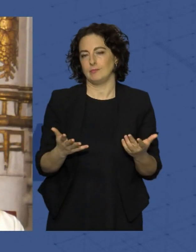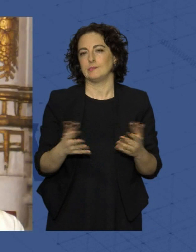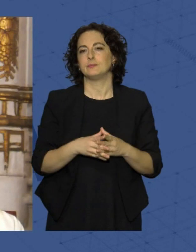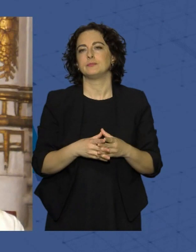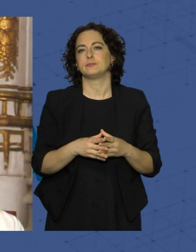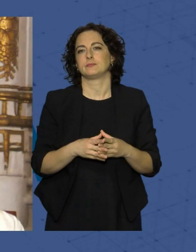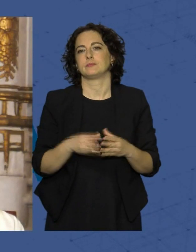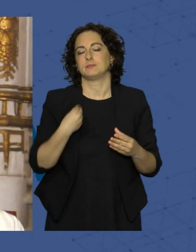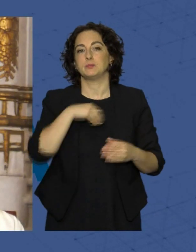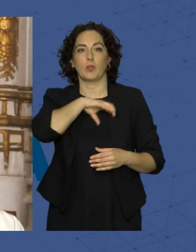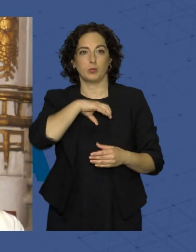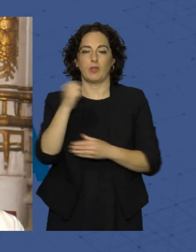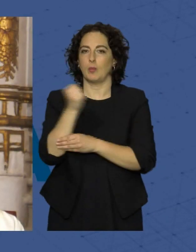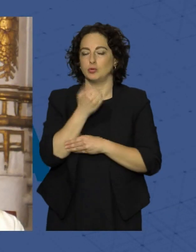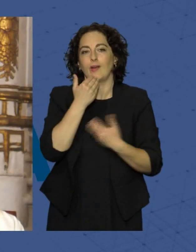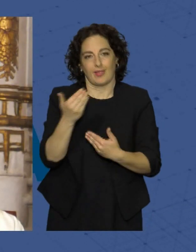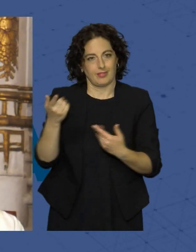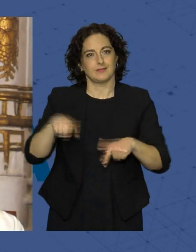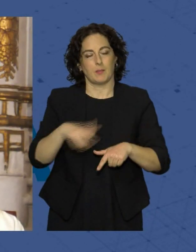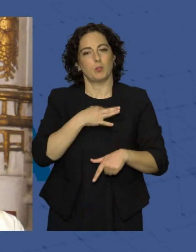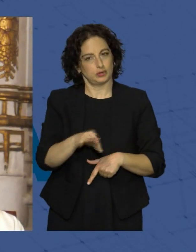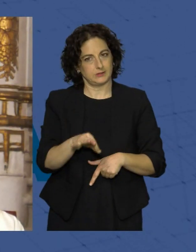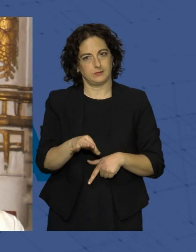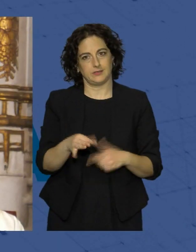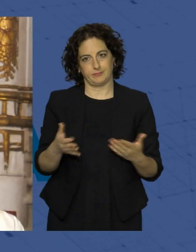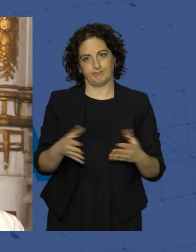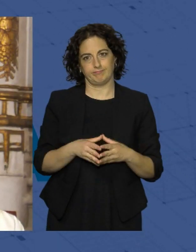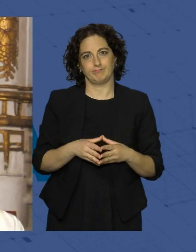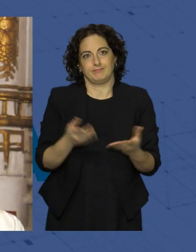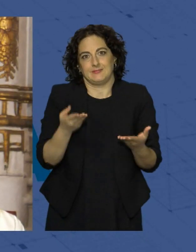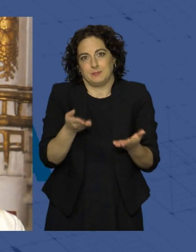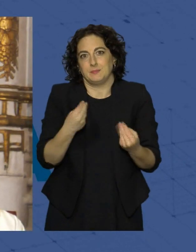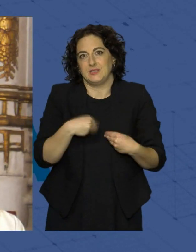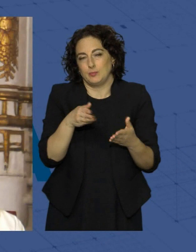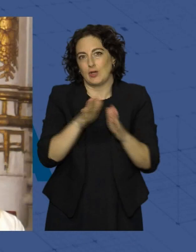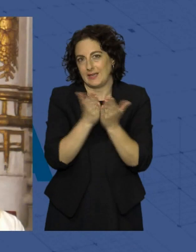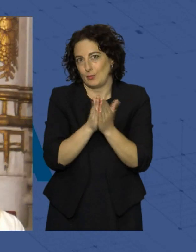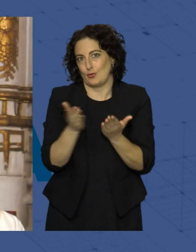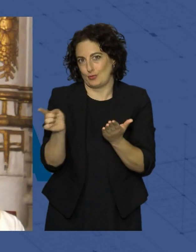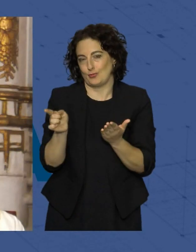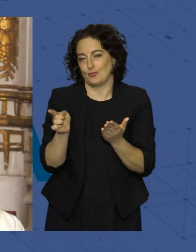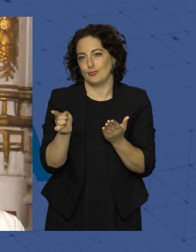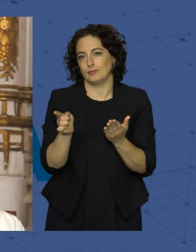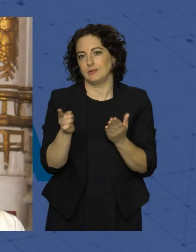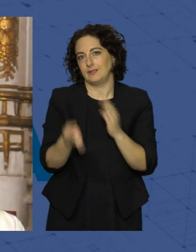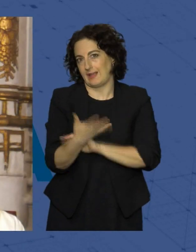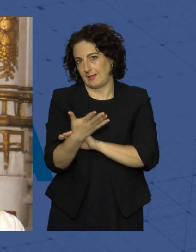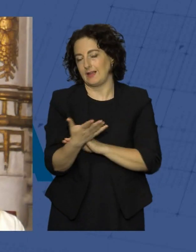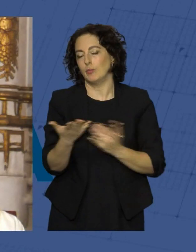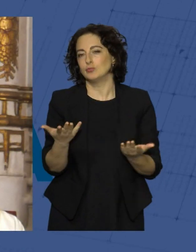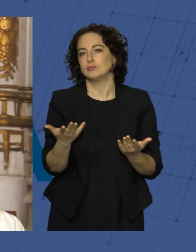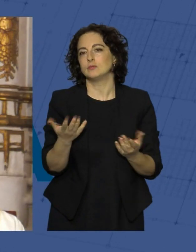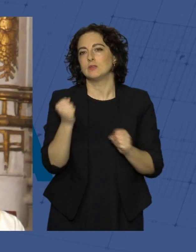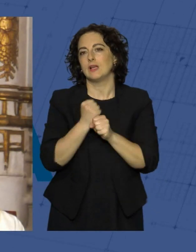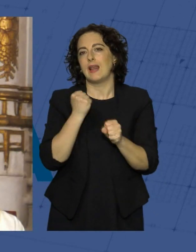arena de la Diputación ha hecho posible ese libro que editamos y que la labor